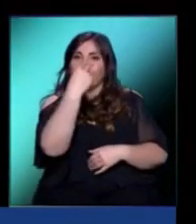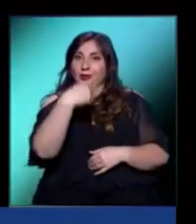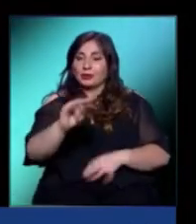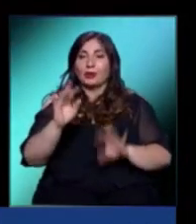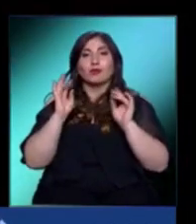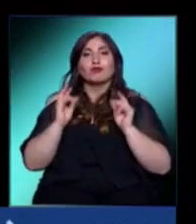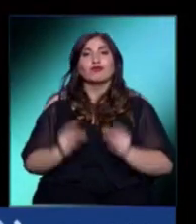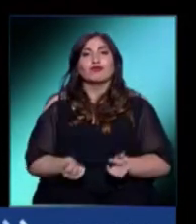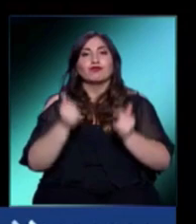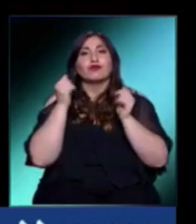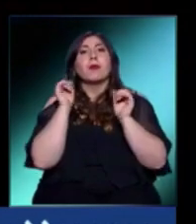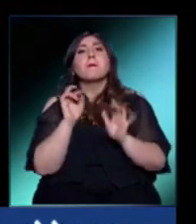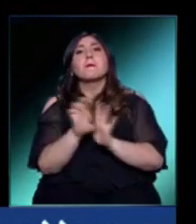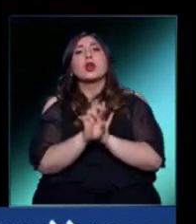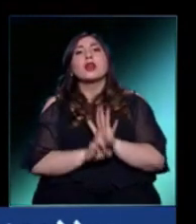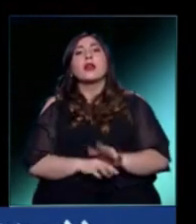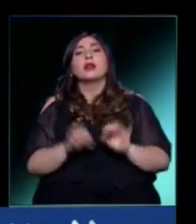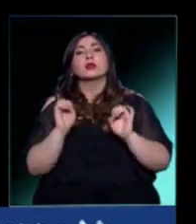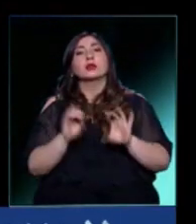exitoso proyecto educativo.